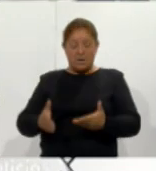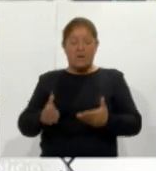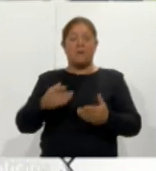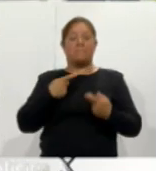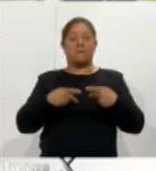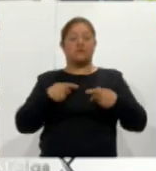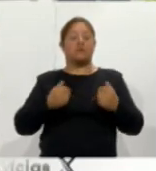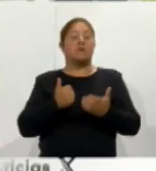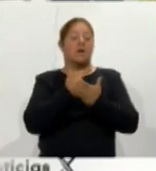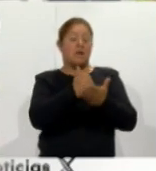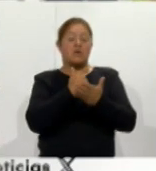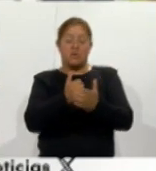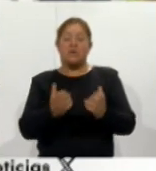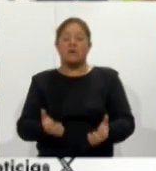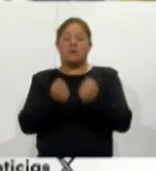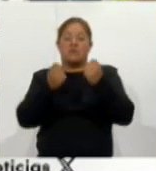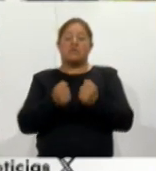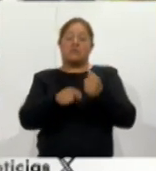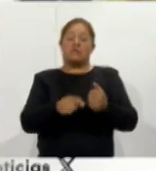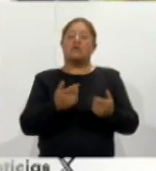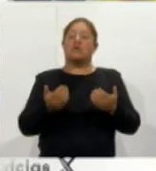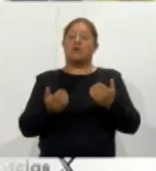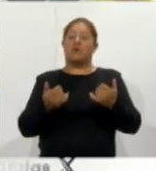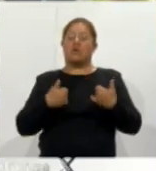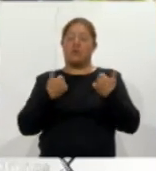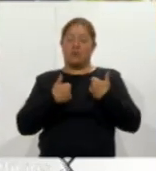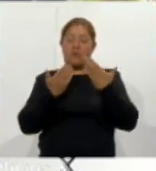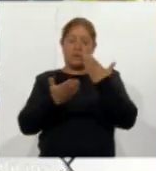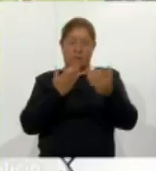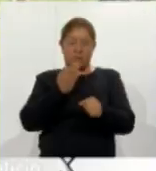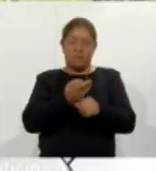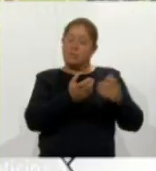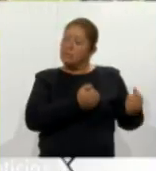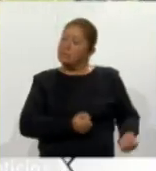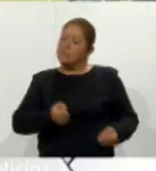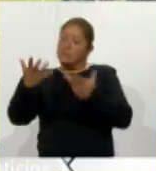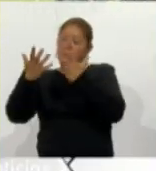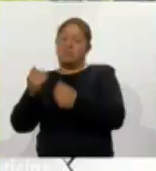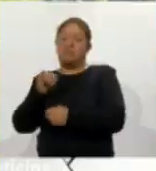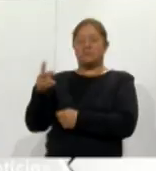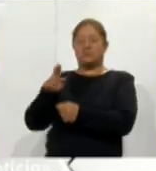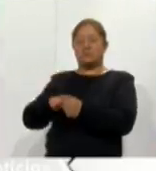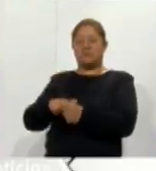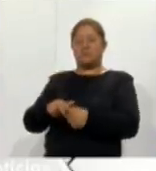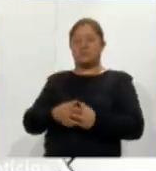corporaciones y trasladaron a las y los estudiantes lesionados a una clínica del IMSS